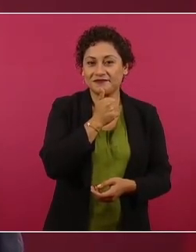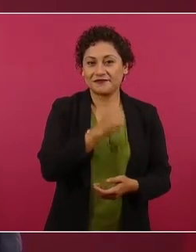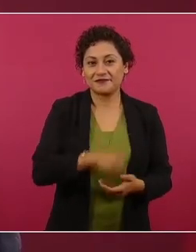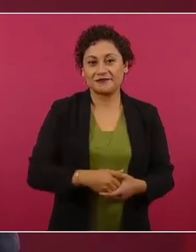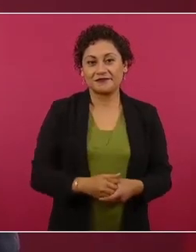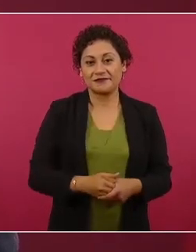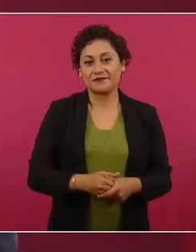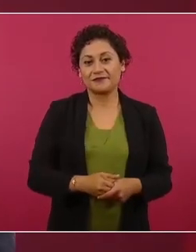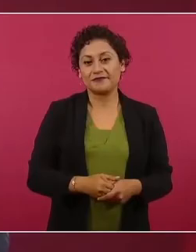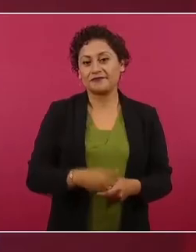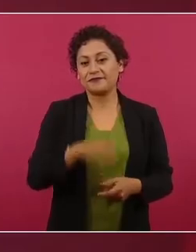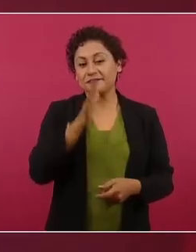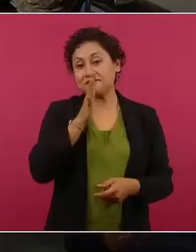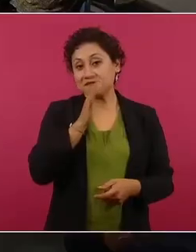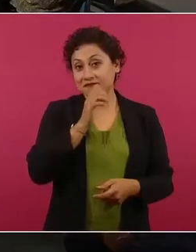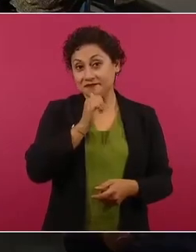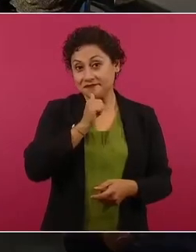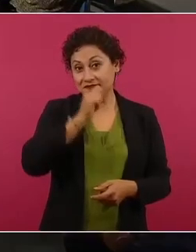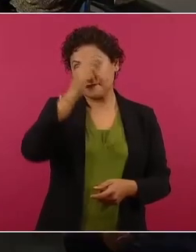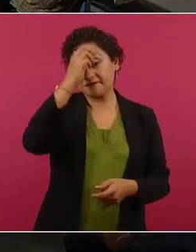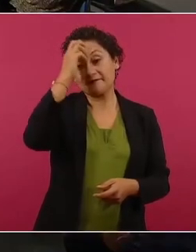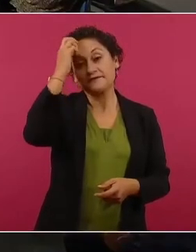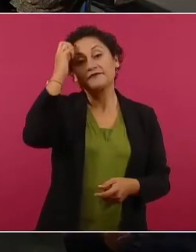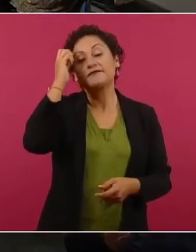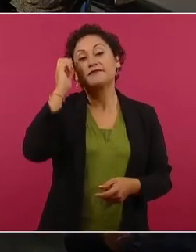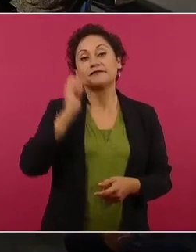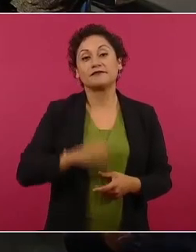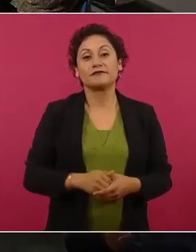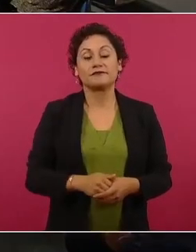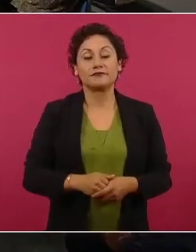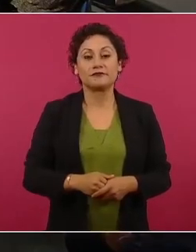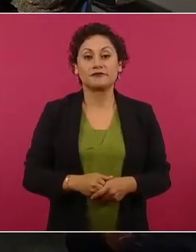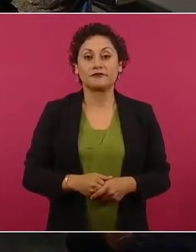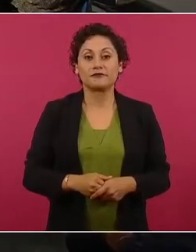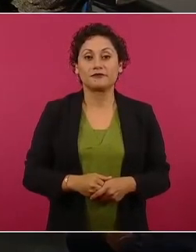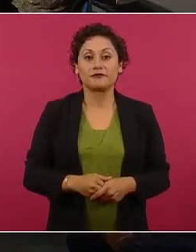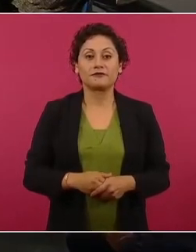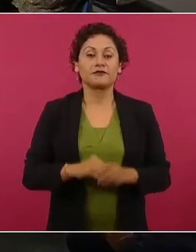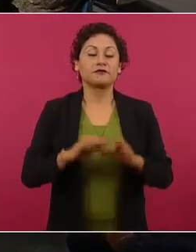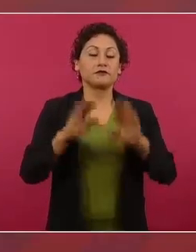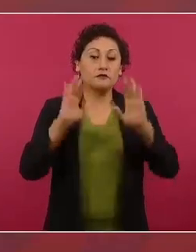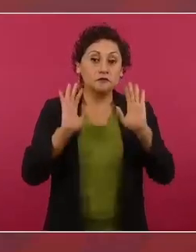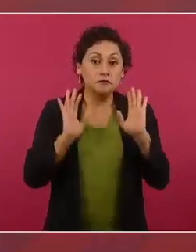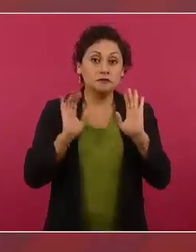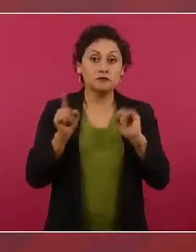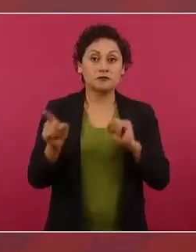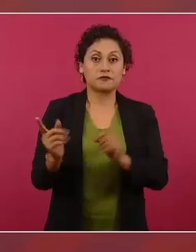no se puede y por lo que plantean las